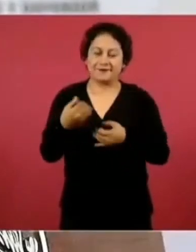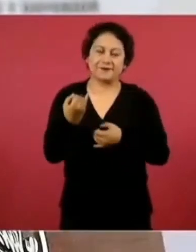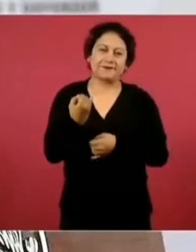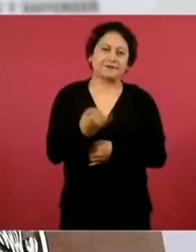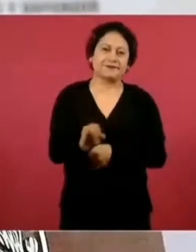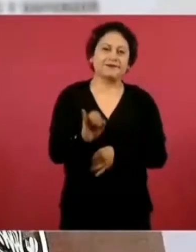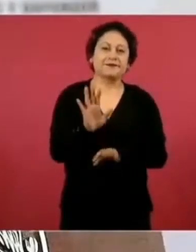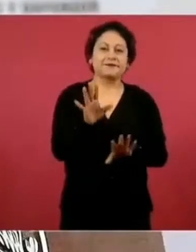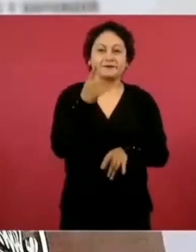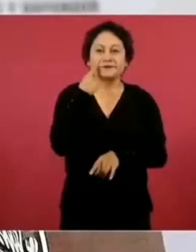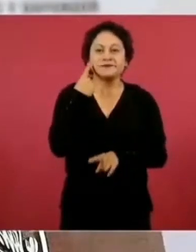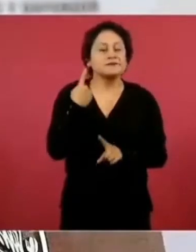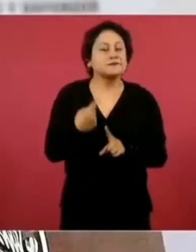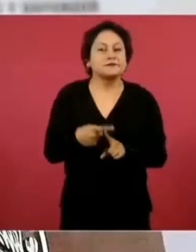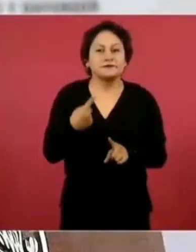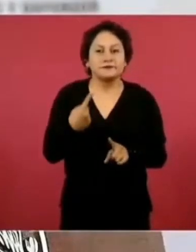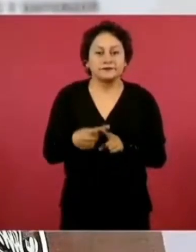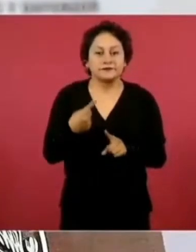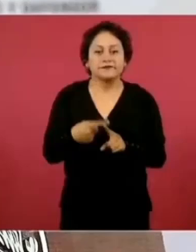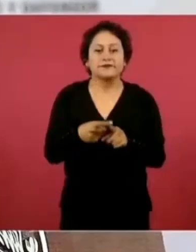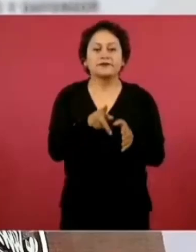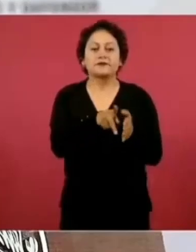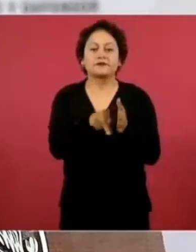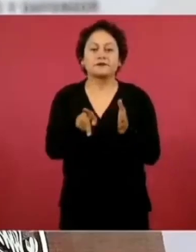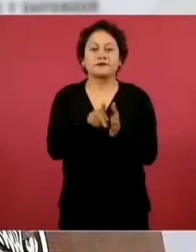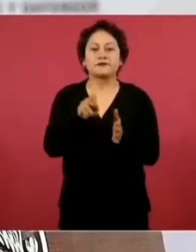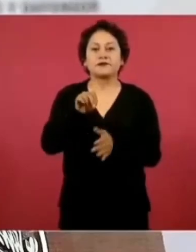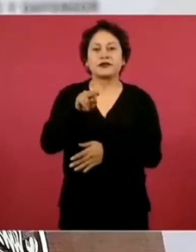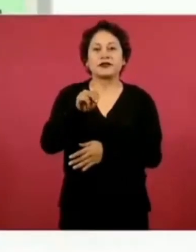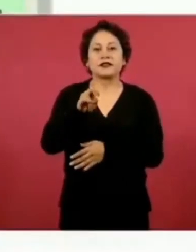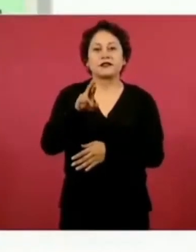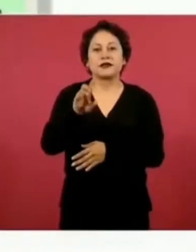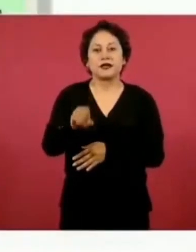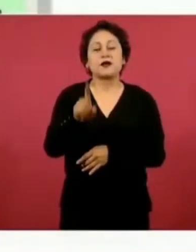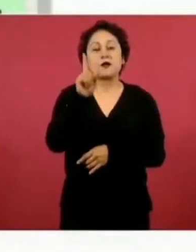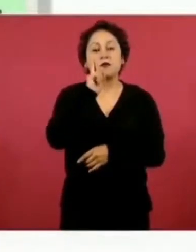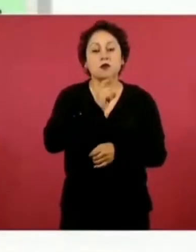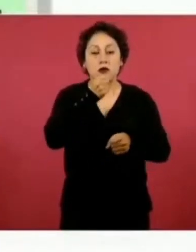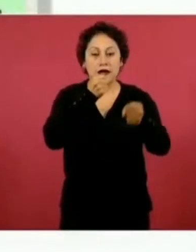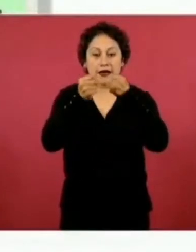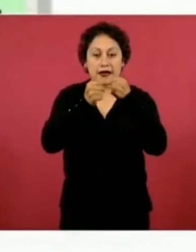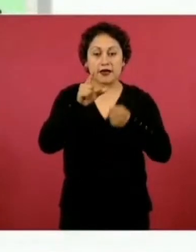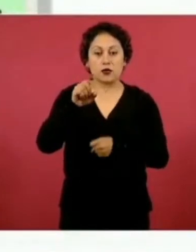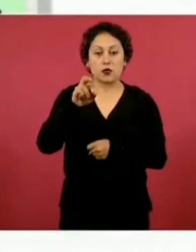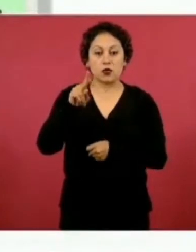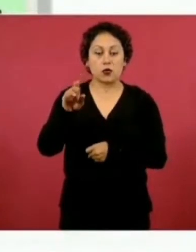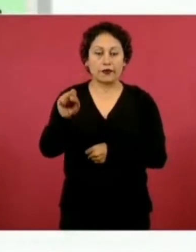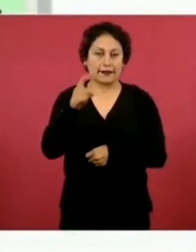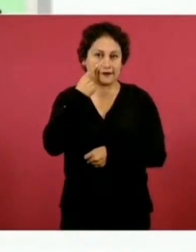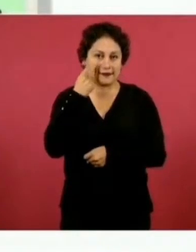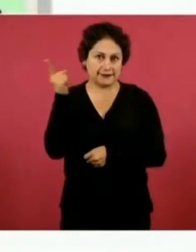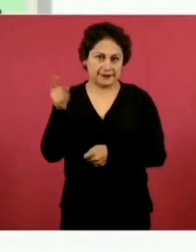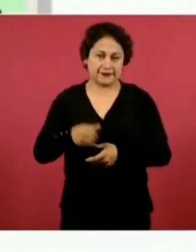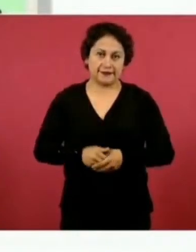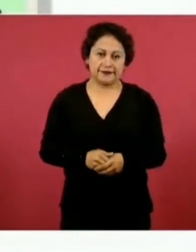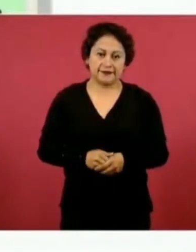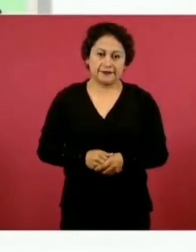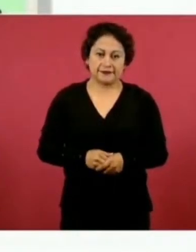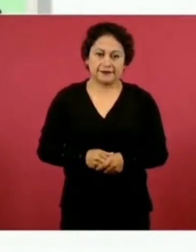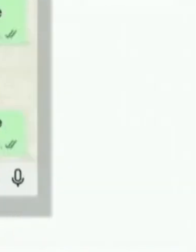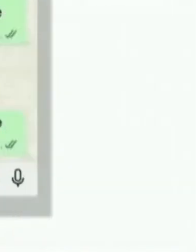por la columnista del financiero Lourdes Mendoza y la ministra de la Suprema Corte de Justicia de la Nación,